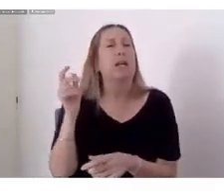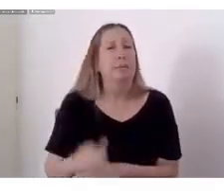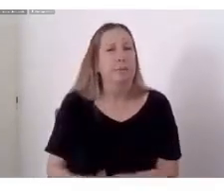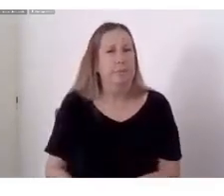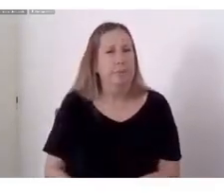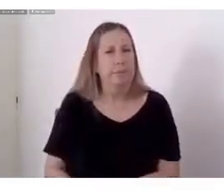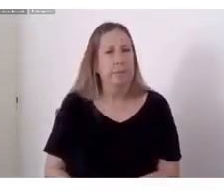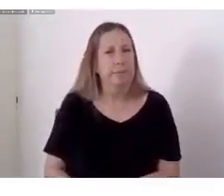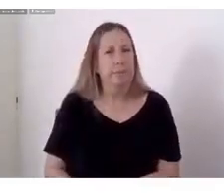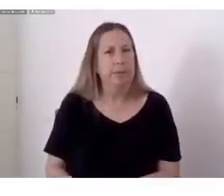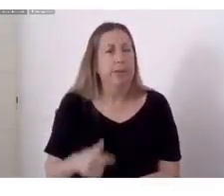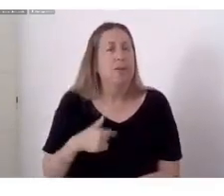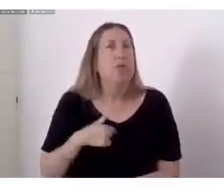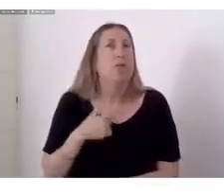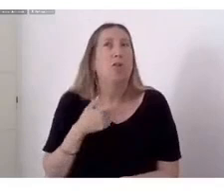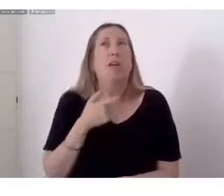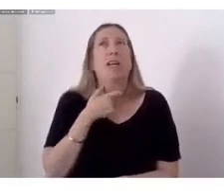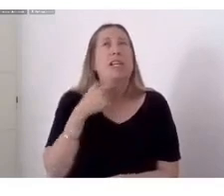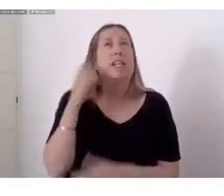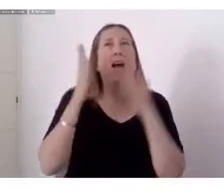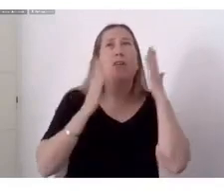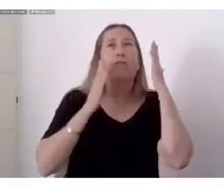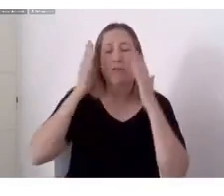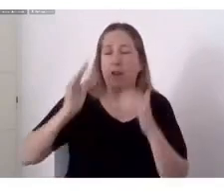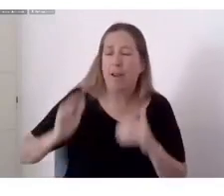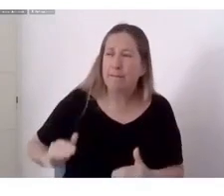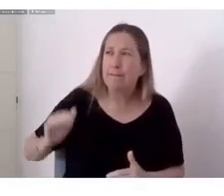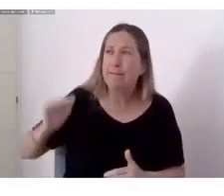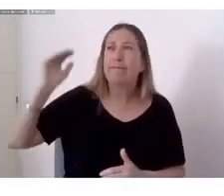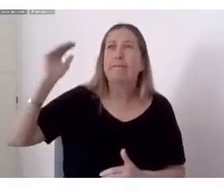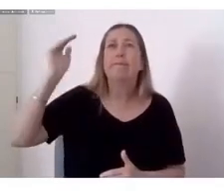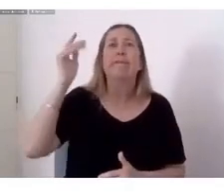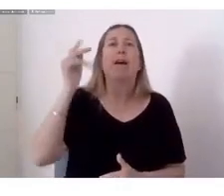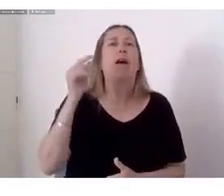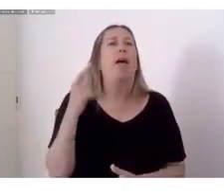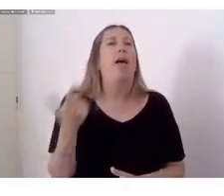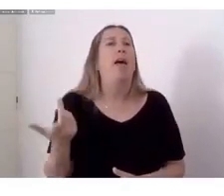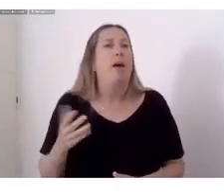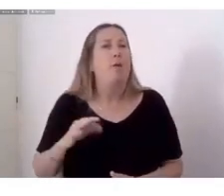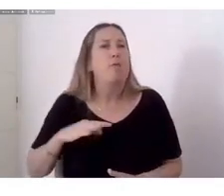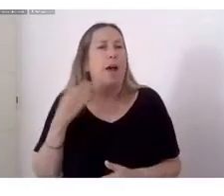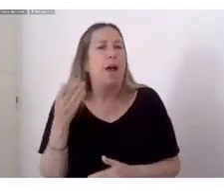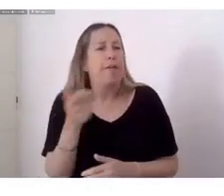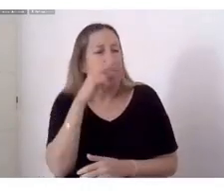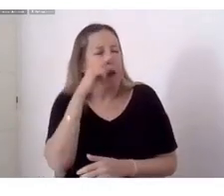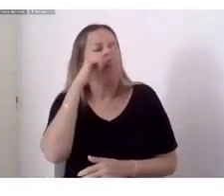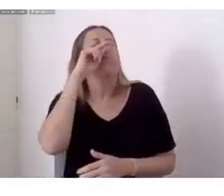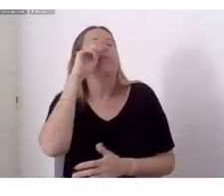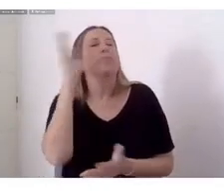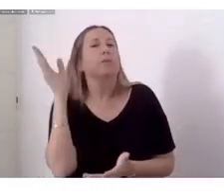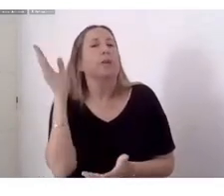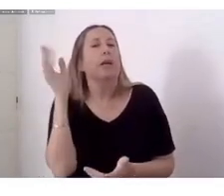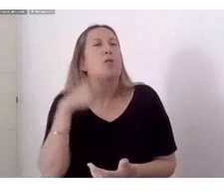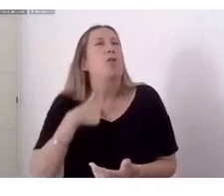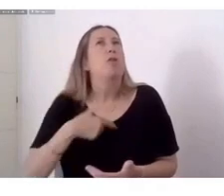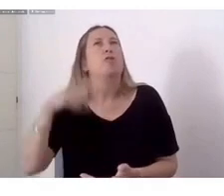única ilusión Y olvidando por completo Mi pasado